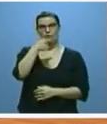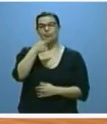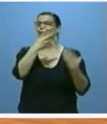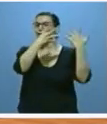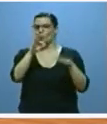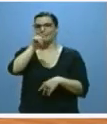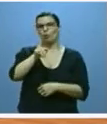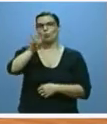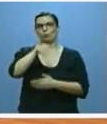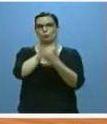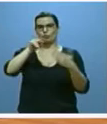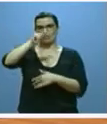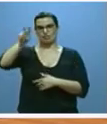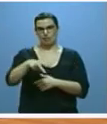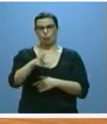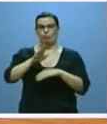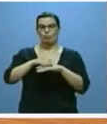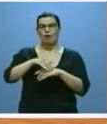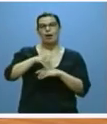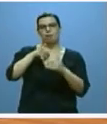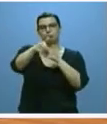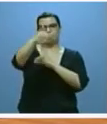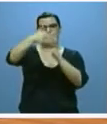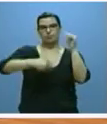,4 millones de euros en el horizonte del año 2020.